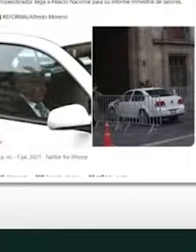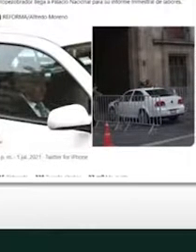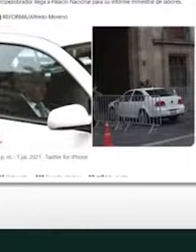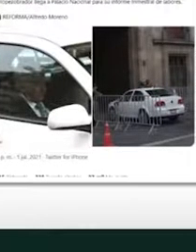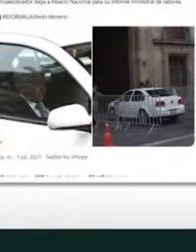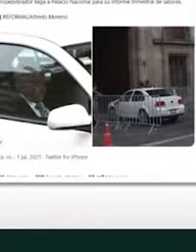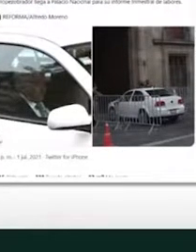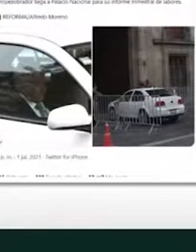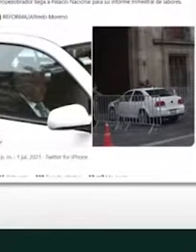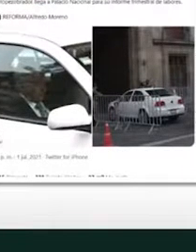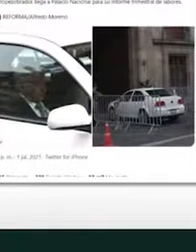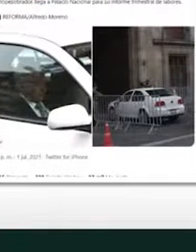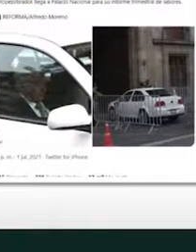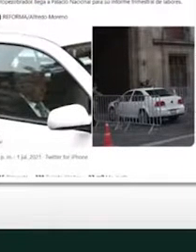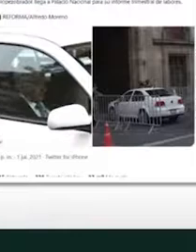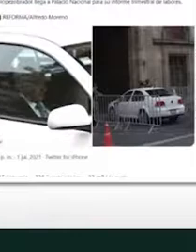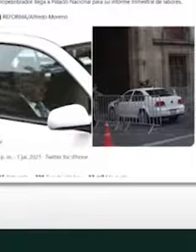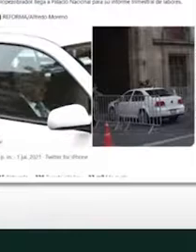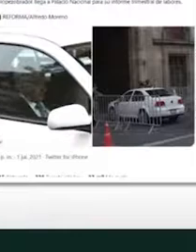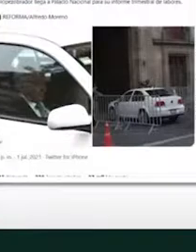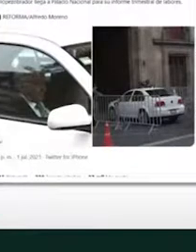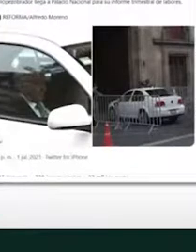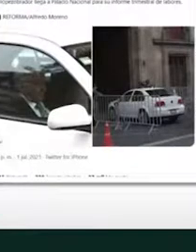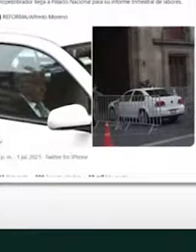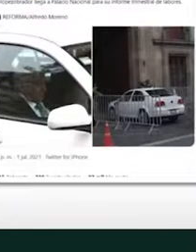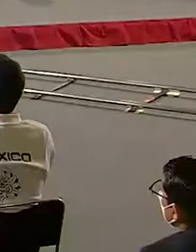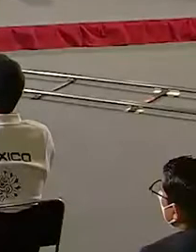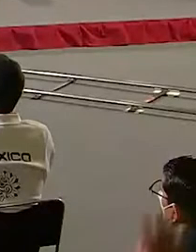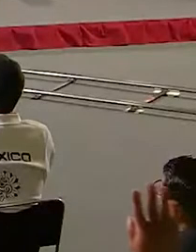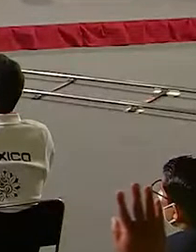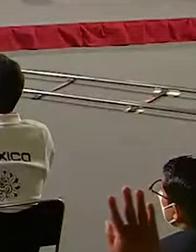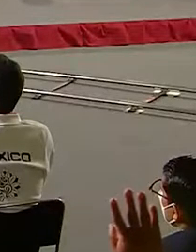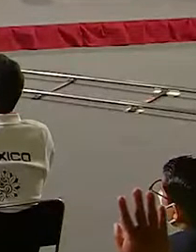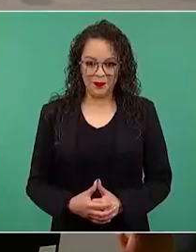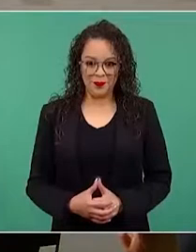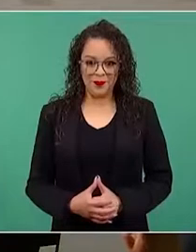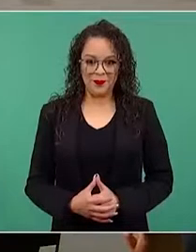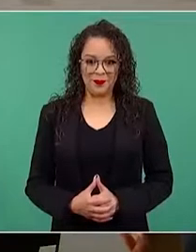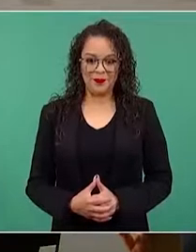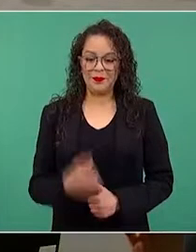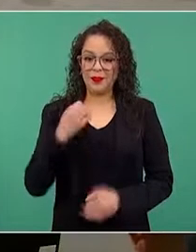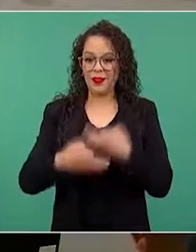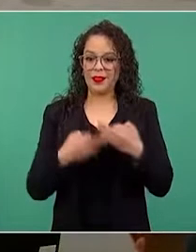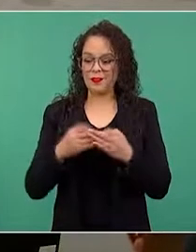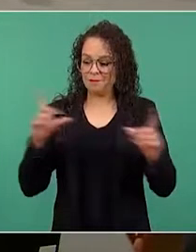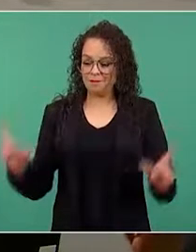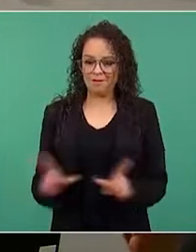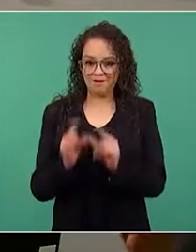Y bueno, hasta aquí nuestra sección del quién es quién en las noticias de la semana. Muchas gracias, señor.